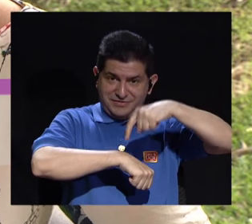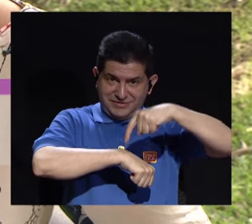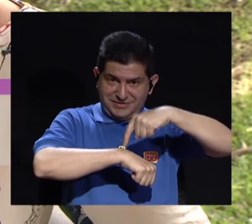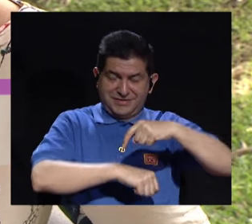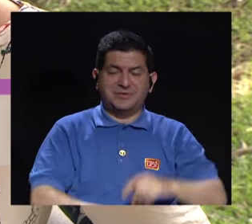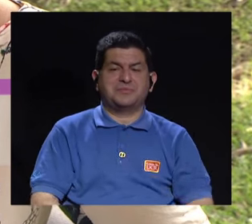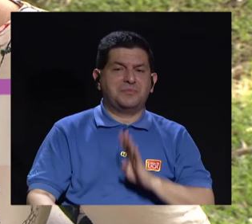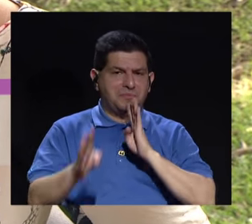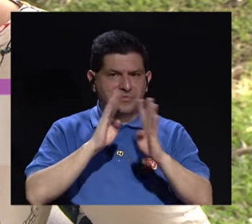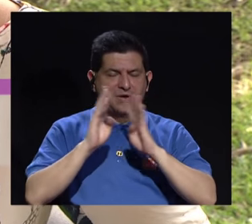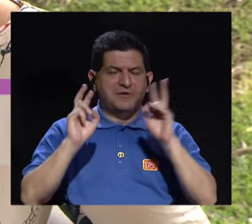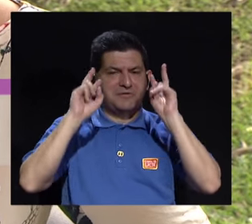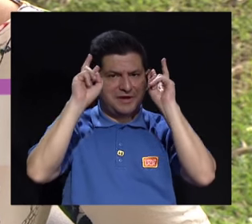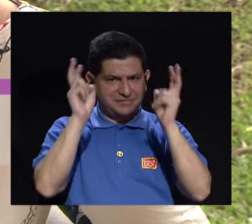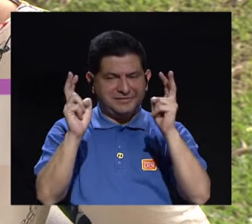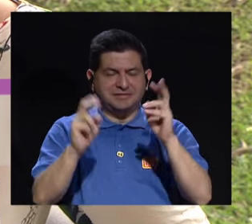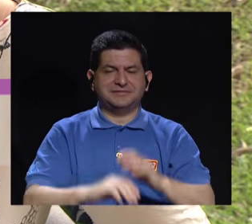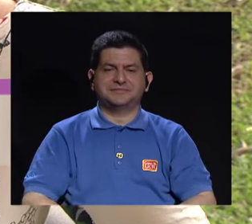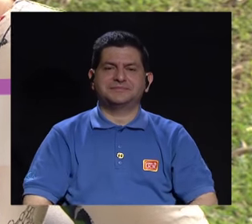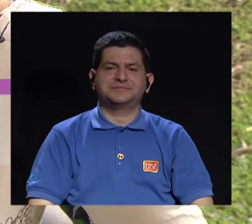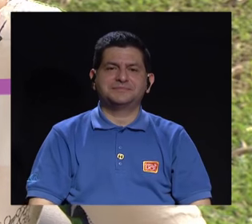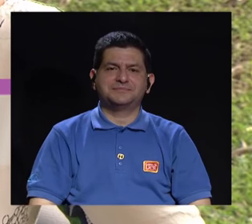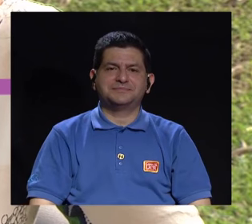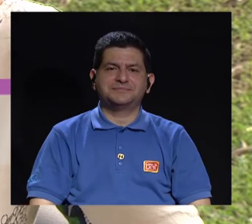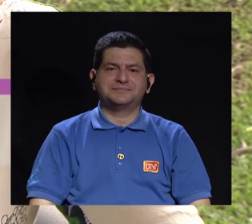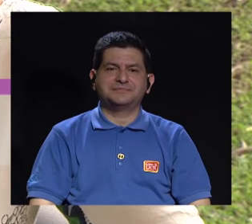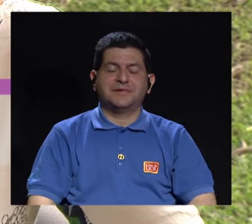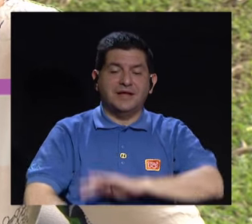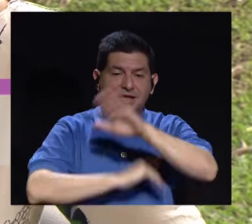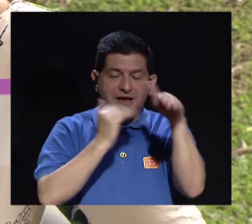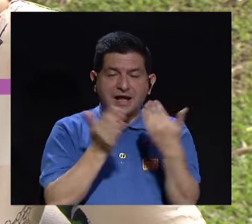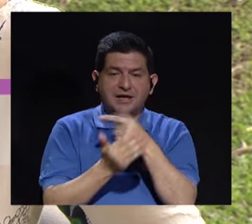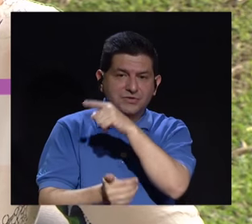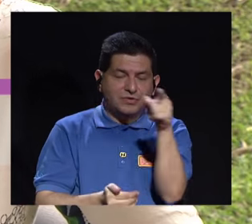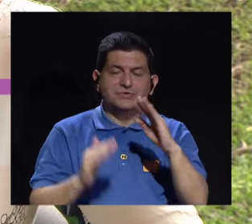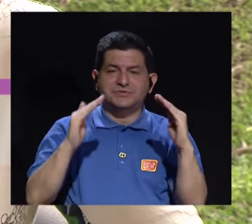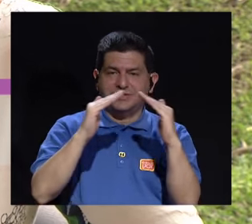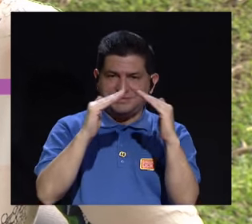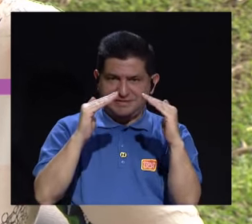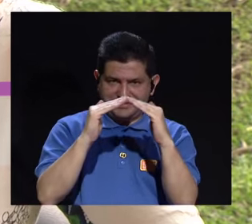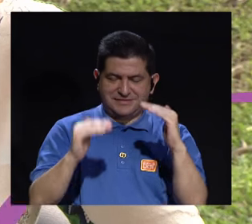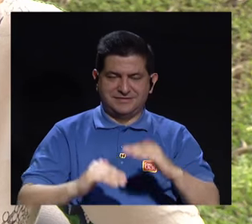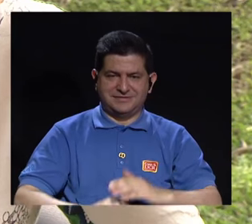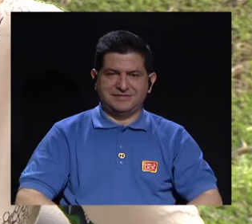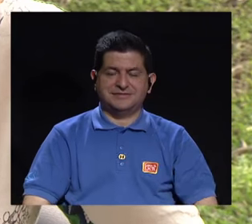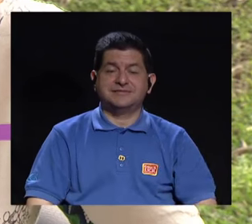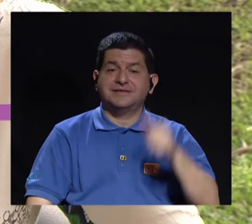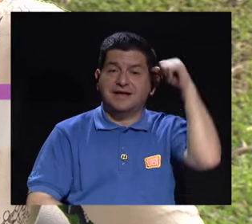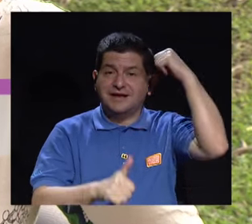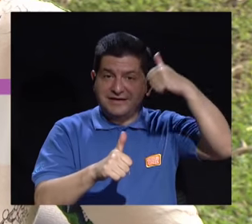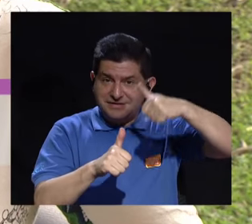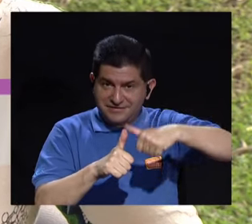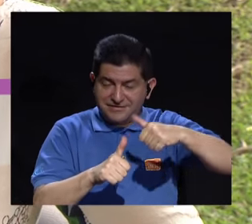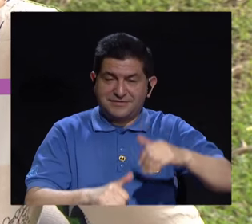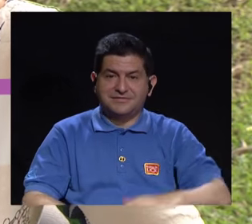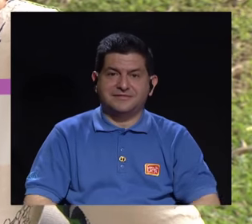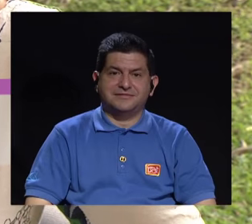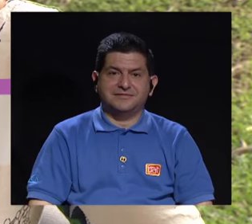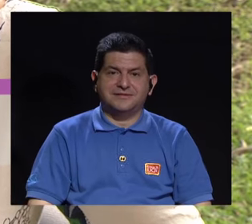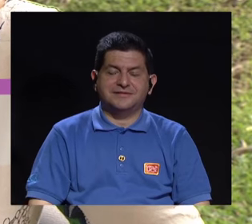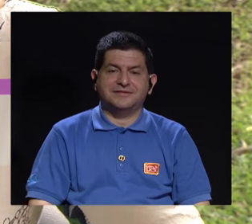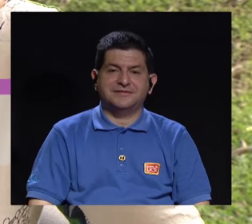ratito en el que conversamos de este tema. Y a todos, a todos en casa, les recordamos